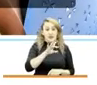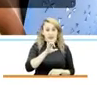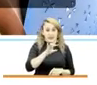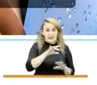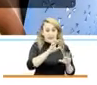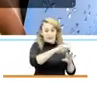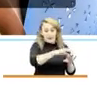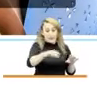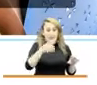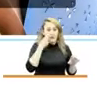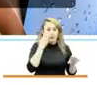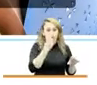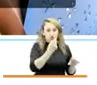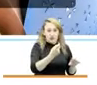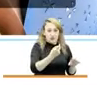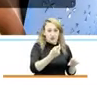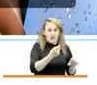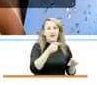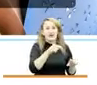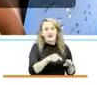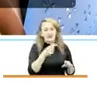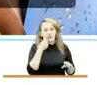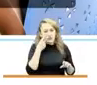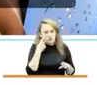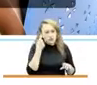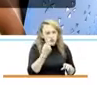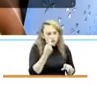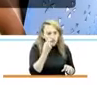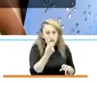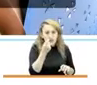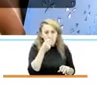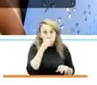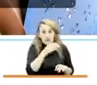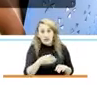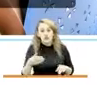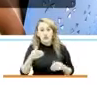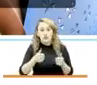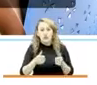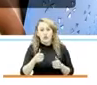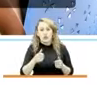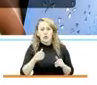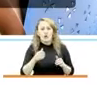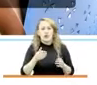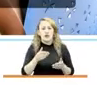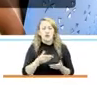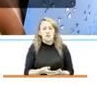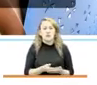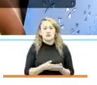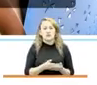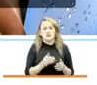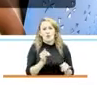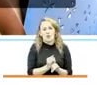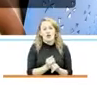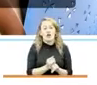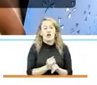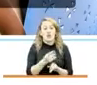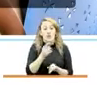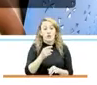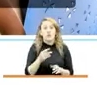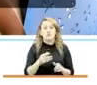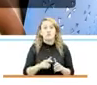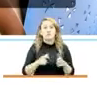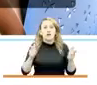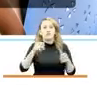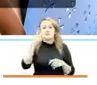búsqueda activa, esas unidades que van revisando cuáles son los niños que están con bajo peso, a más de 20 unidades de búsqueda activa.